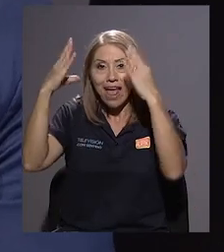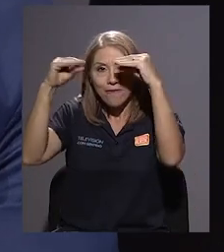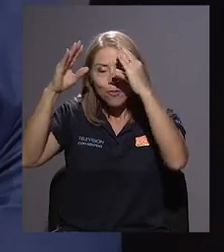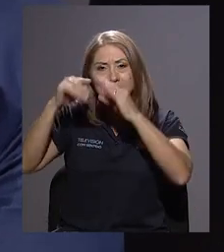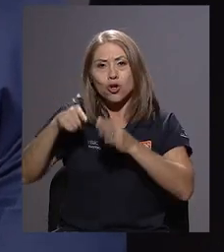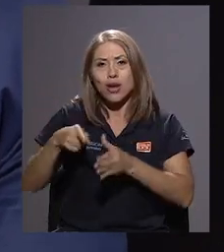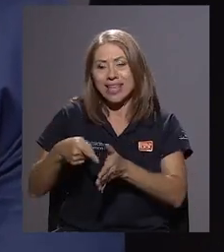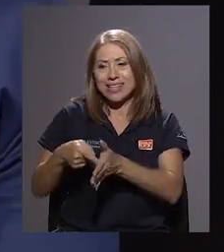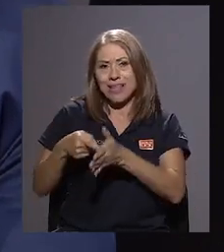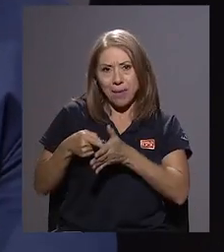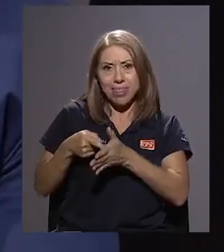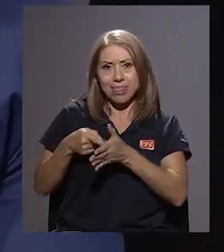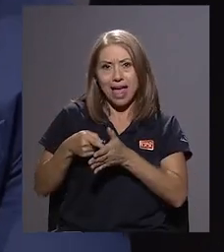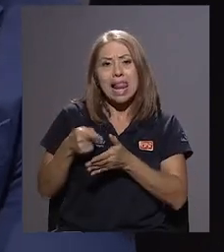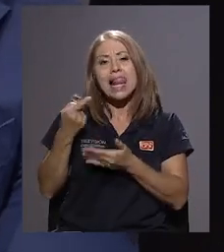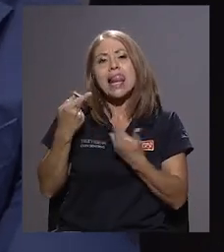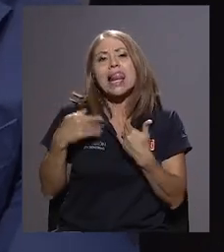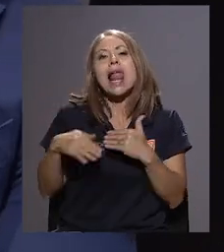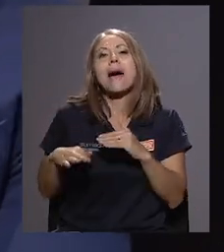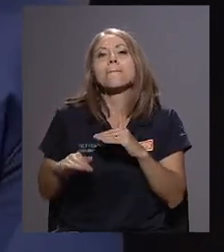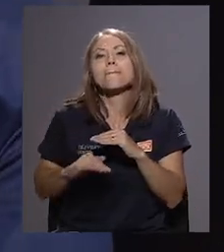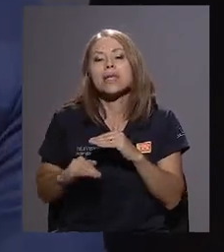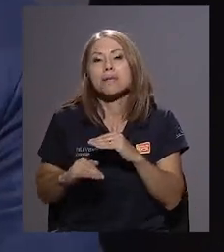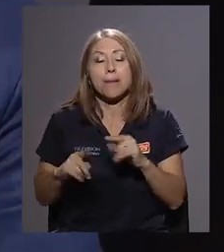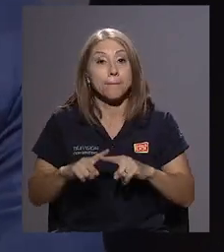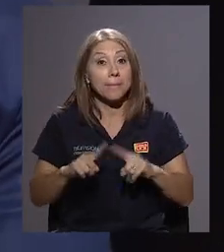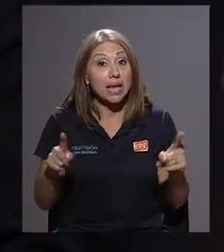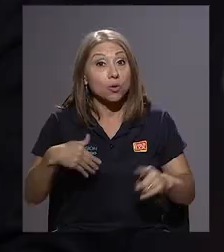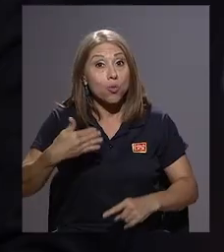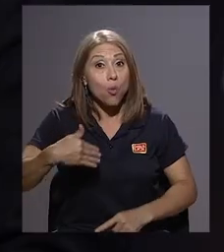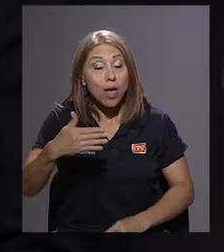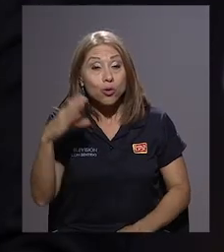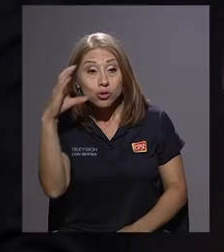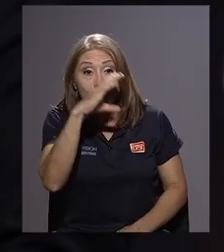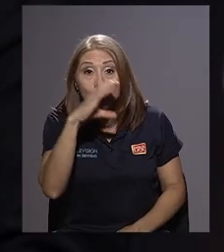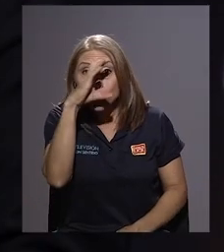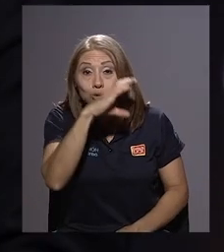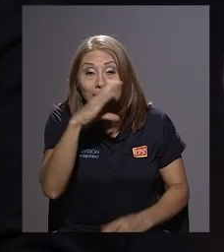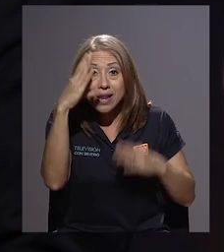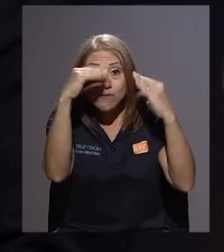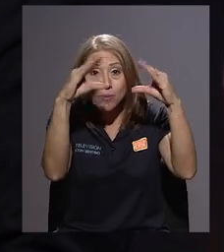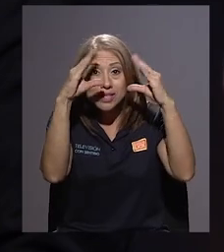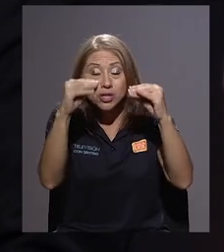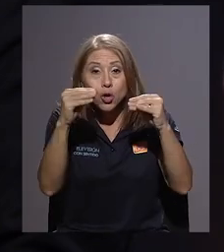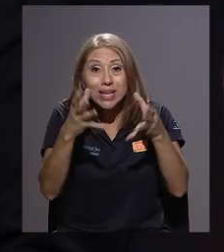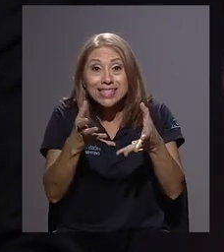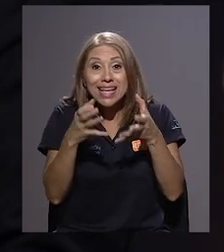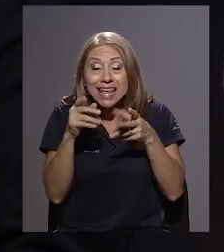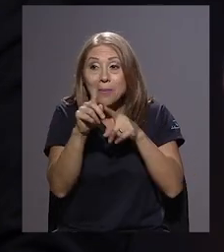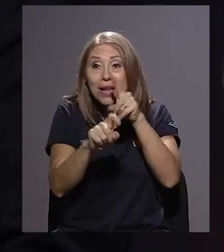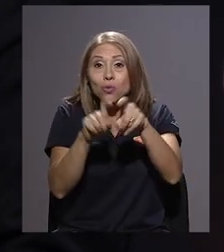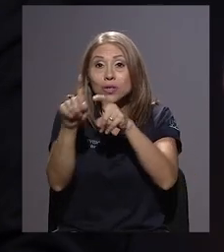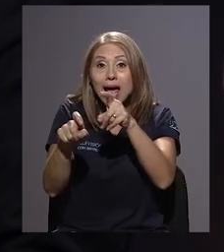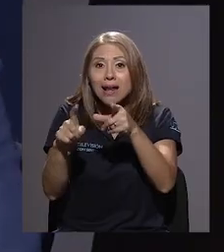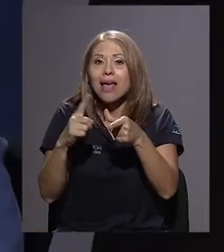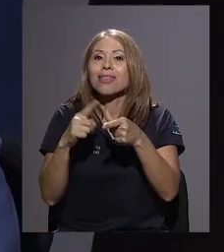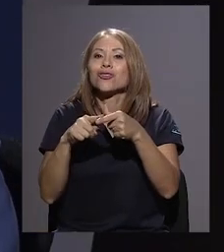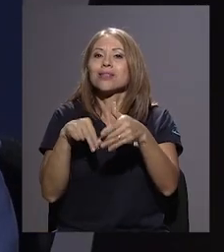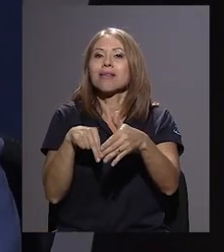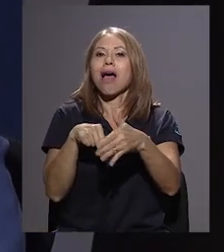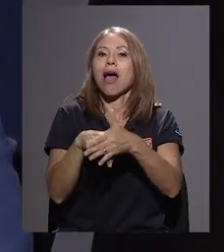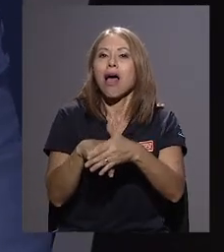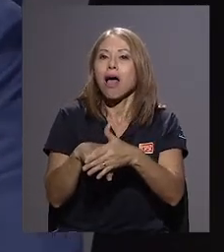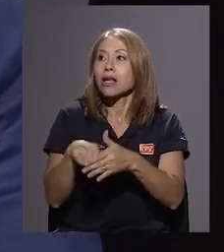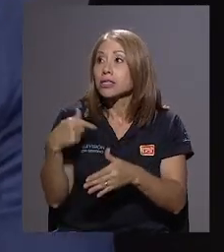pero cuando se va a buscar la información, se va a preguntar, ahí es donde empiezan las barreras. Entonces, te pregunta, bueno, ¿para qué la